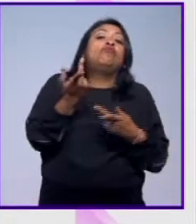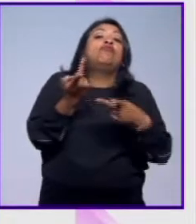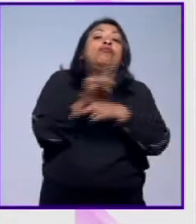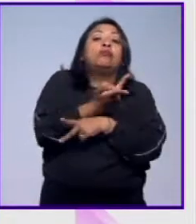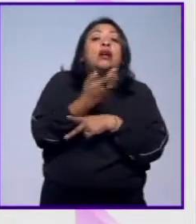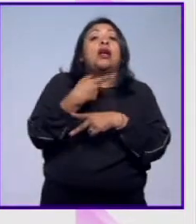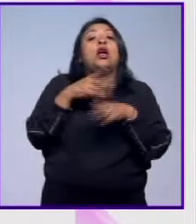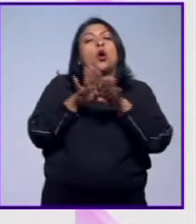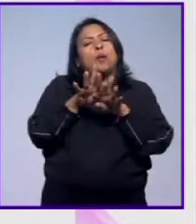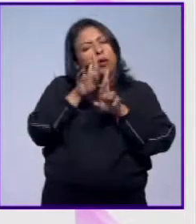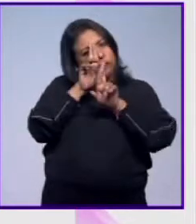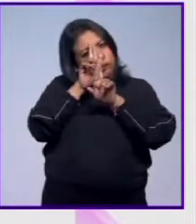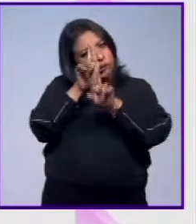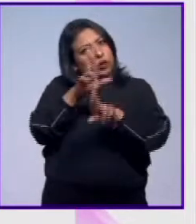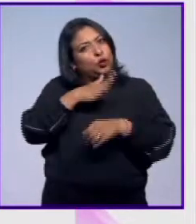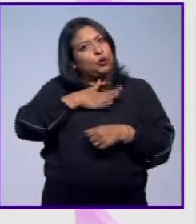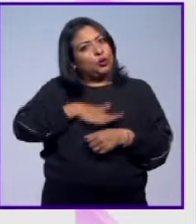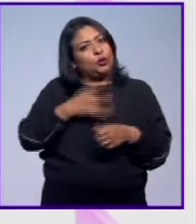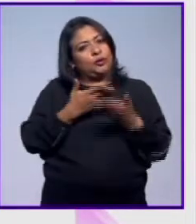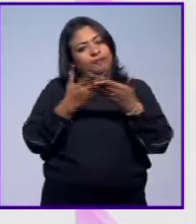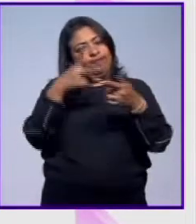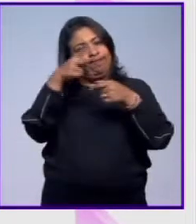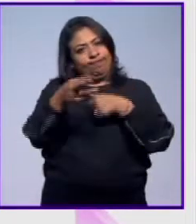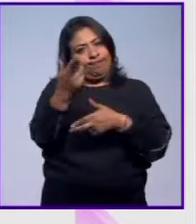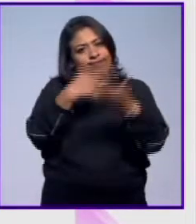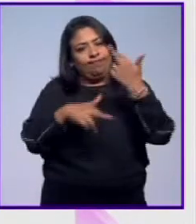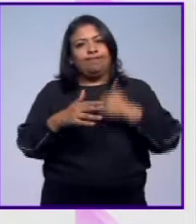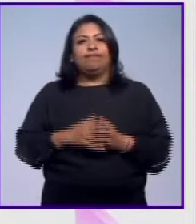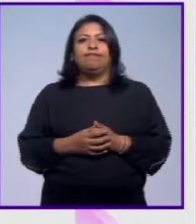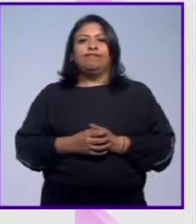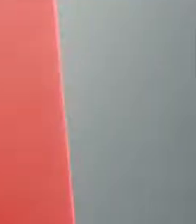cerca este más que merecido homenaje. Una pausa y volvemos.